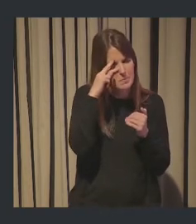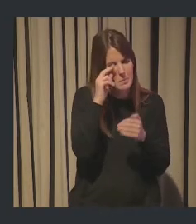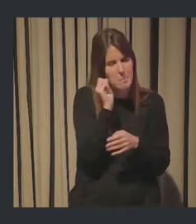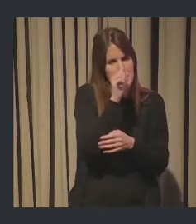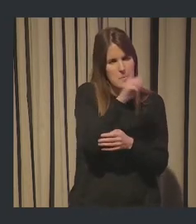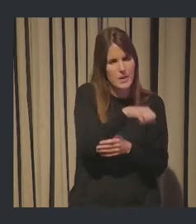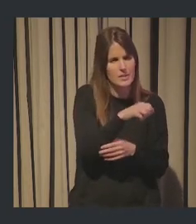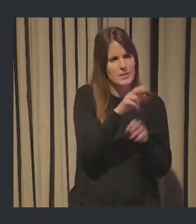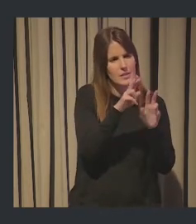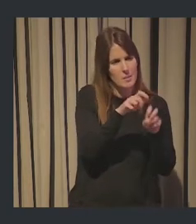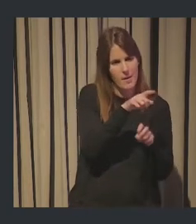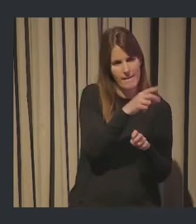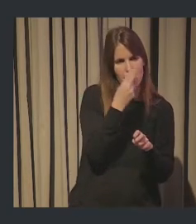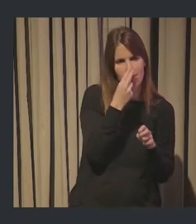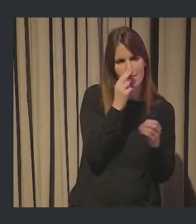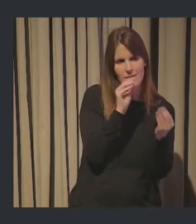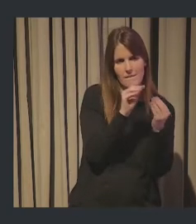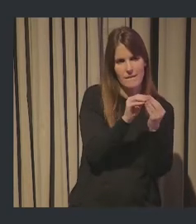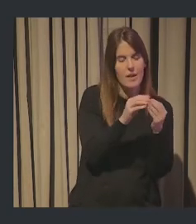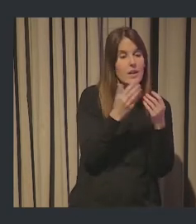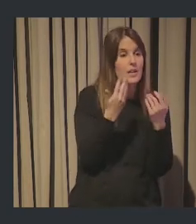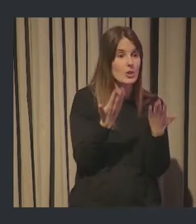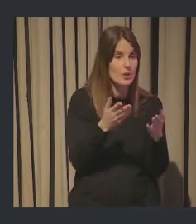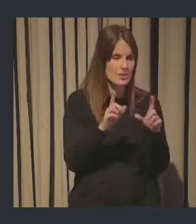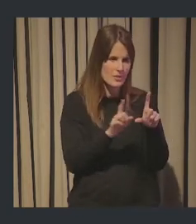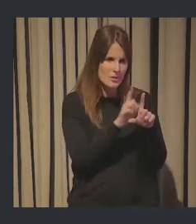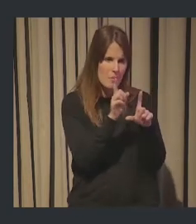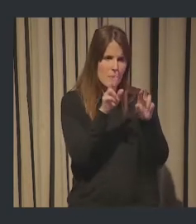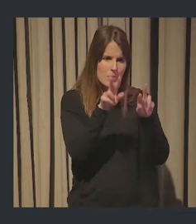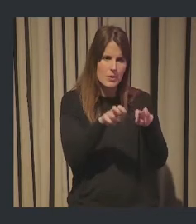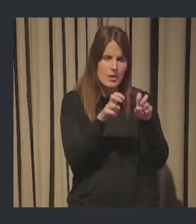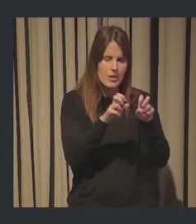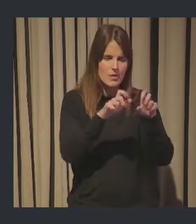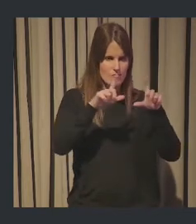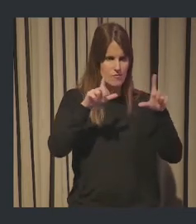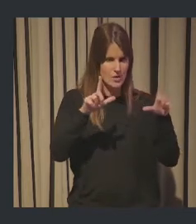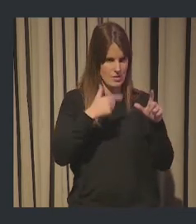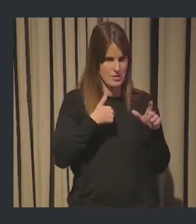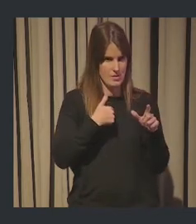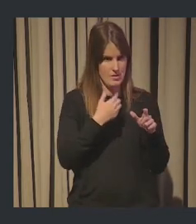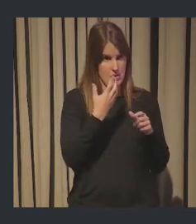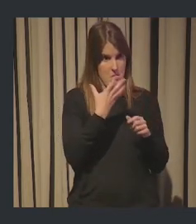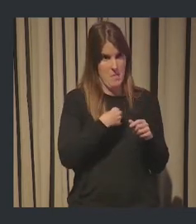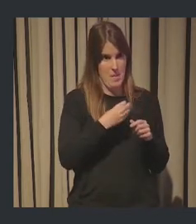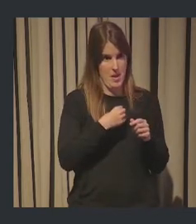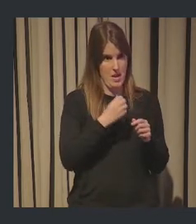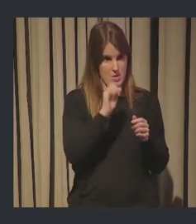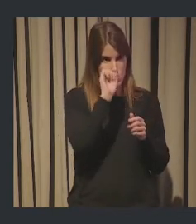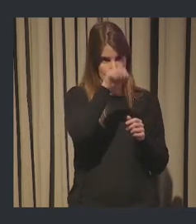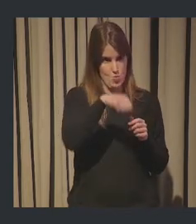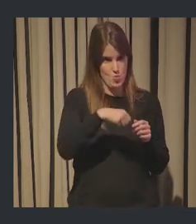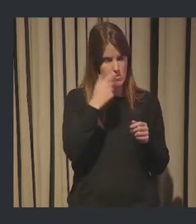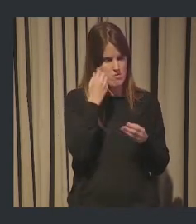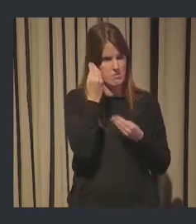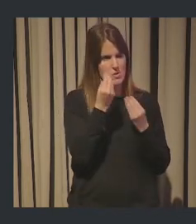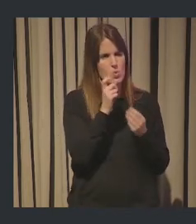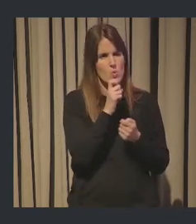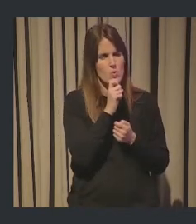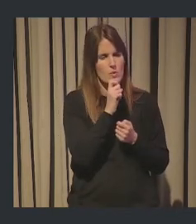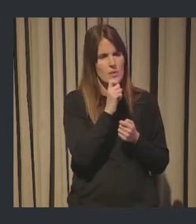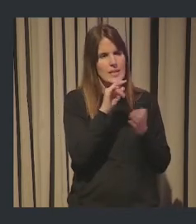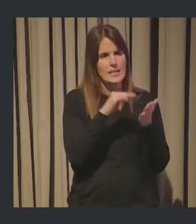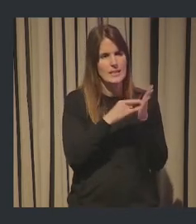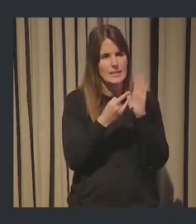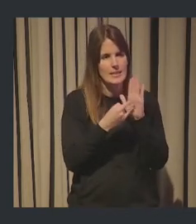¿Cómo hemos avanzado dentro del mapa de innovación? Pues nos tuvimos que poner con un papel en blanco a dibujar cómo pintaríamos el Sistema